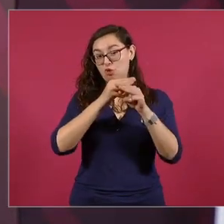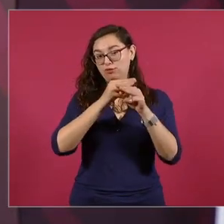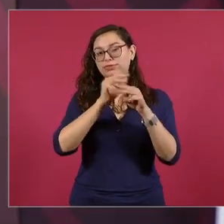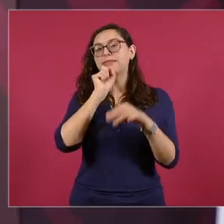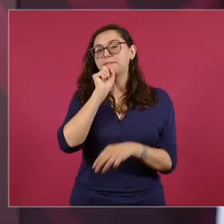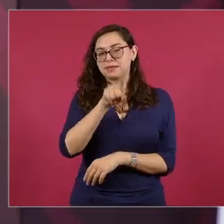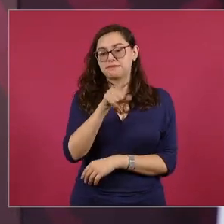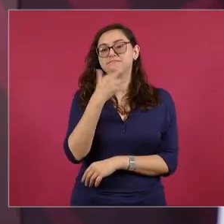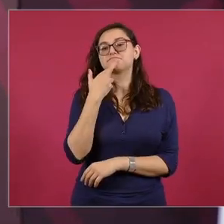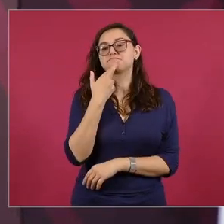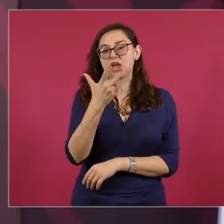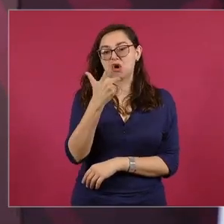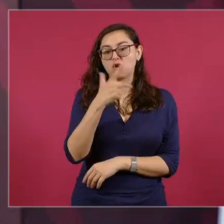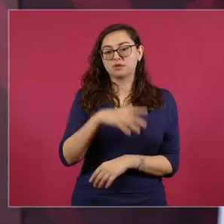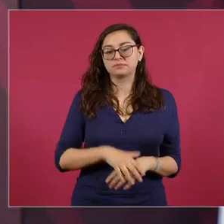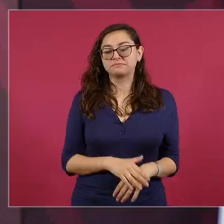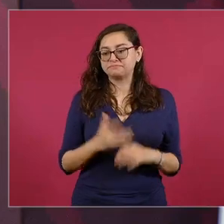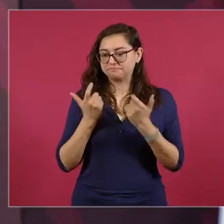fuerte.